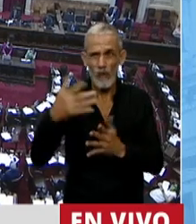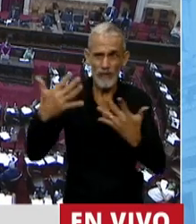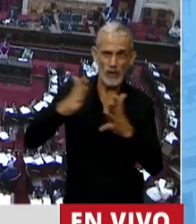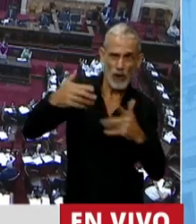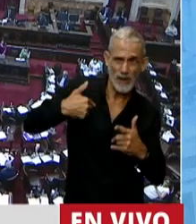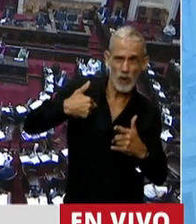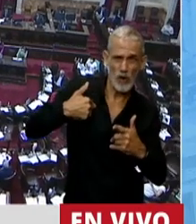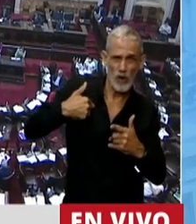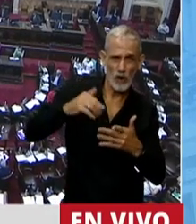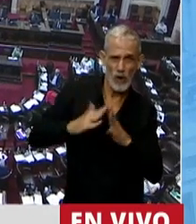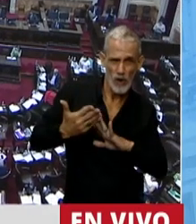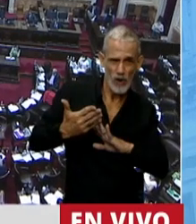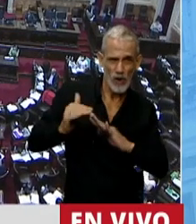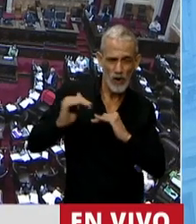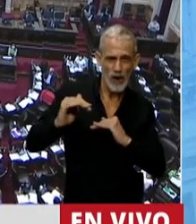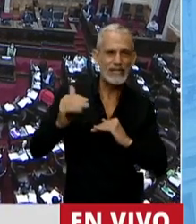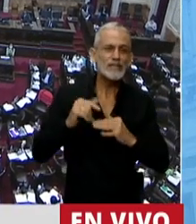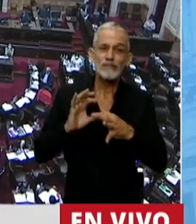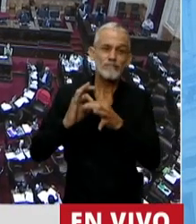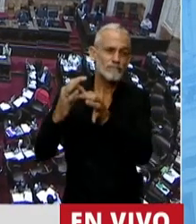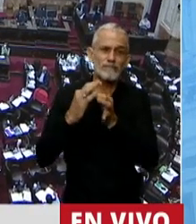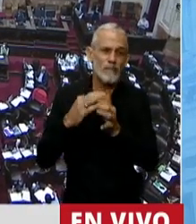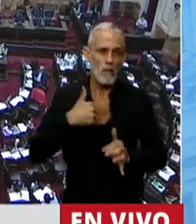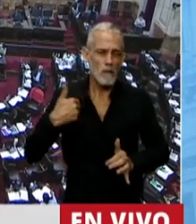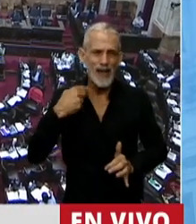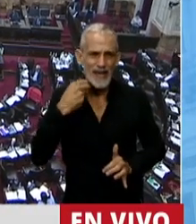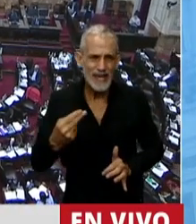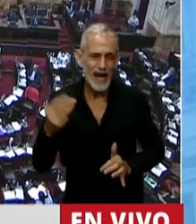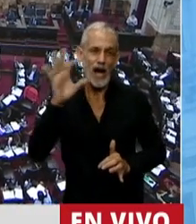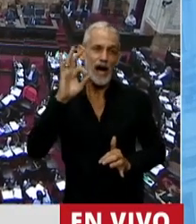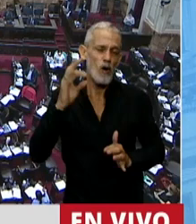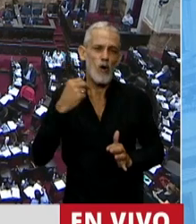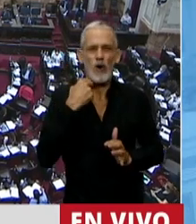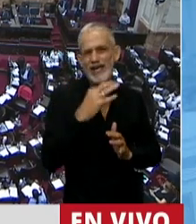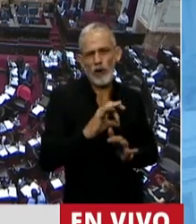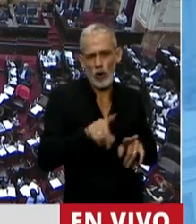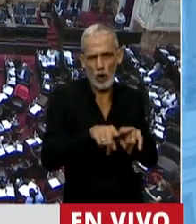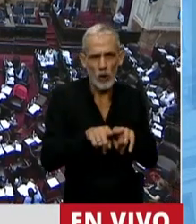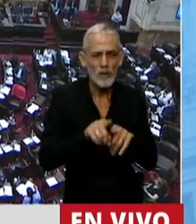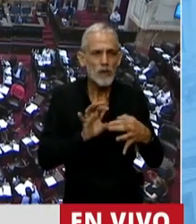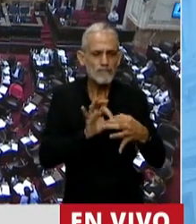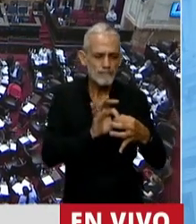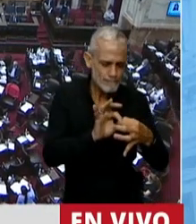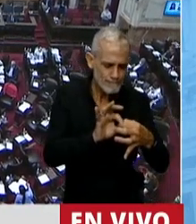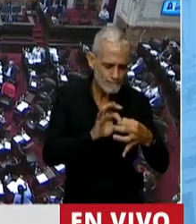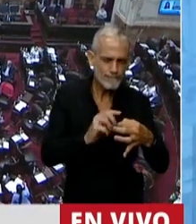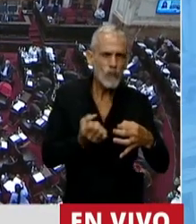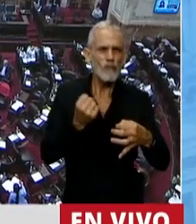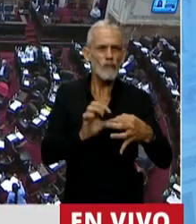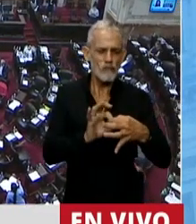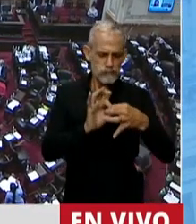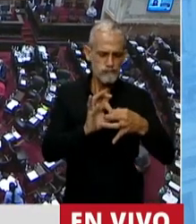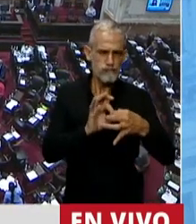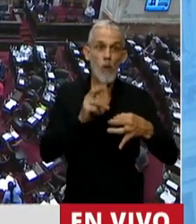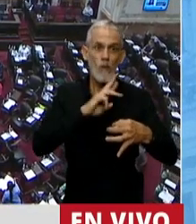¿Y qué quiero decir con esto? Que el vínculo madre-hija o vínculo madre-hijo es lo que más debemos fortalecer nosotros